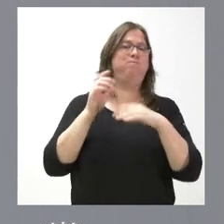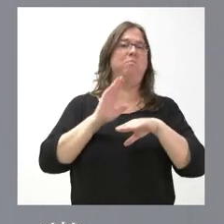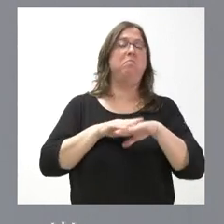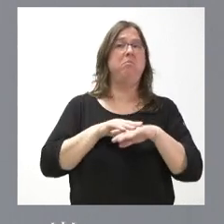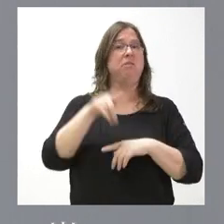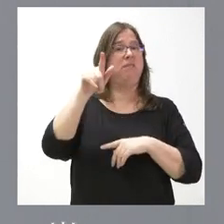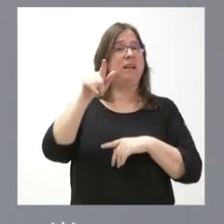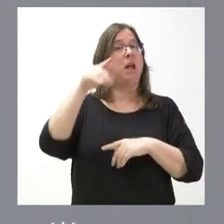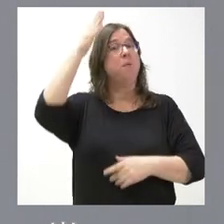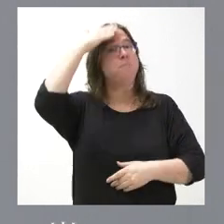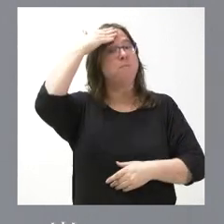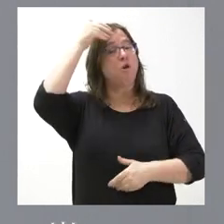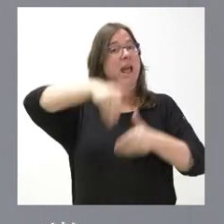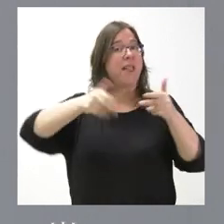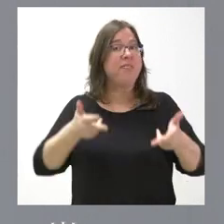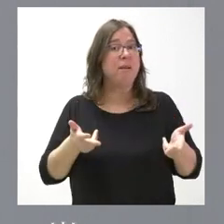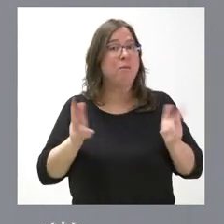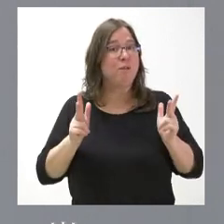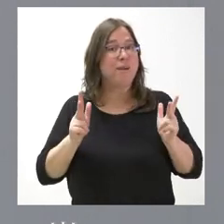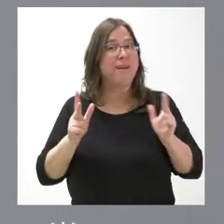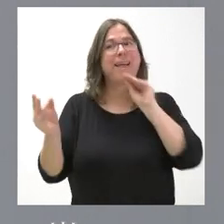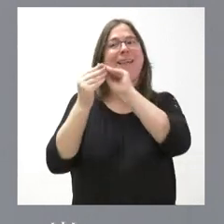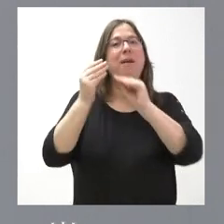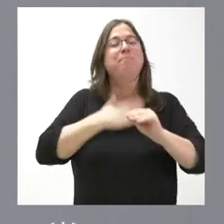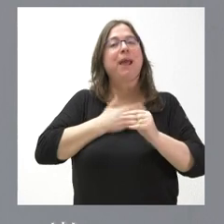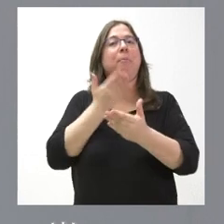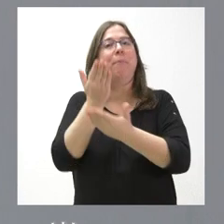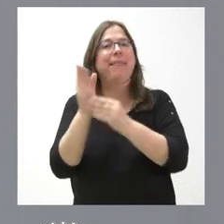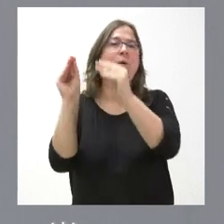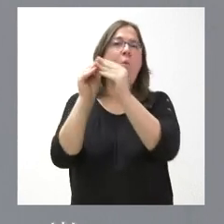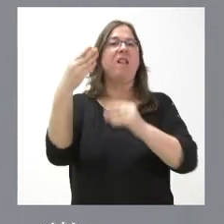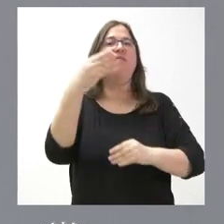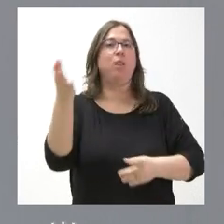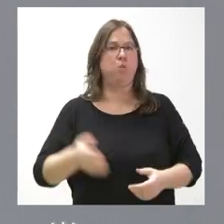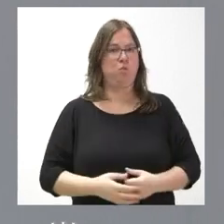la demoria democrática en aquello que coincide con lo que Bildu pide y defiende.